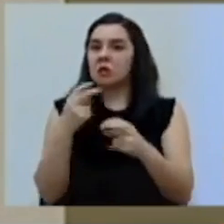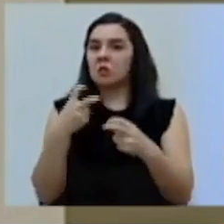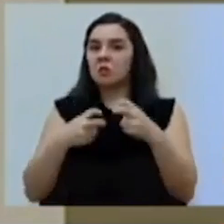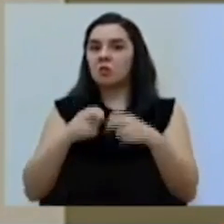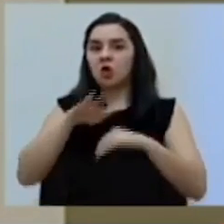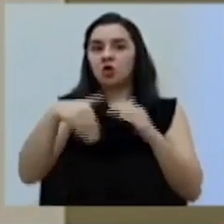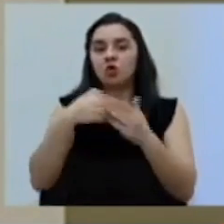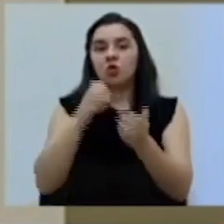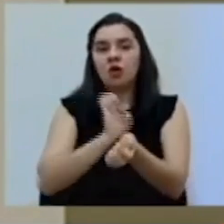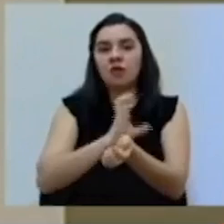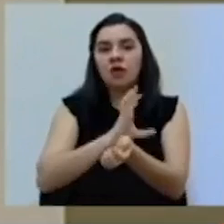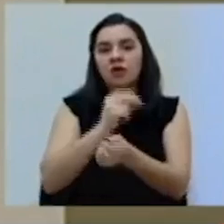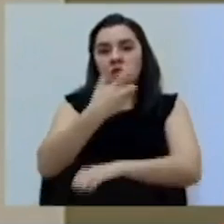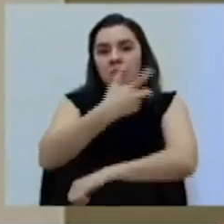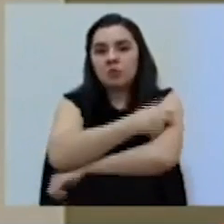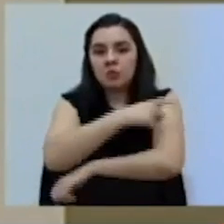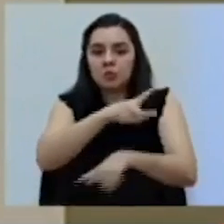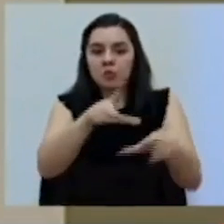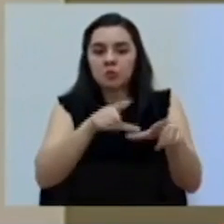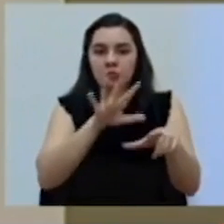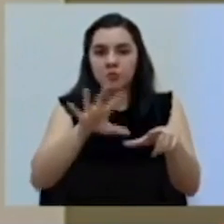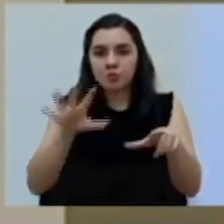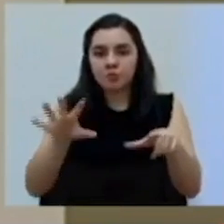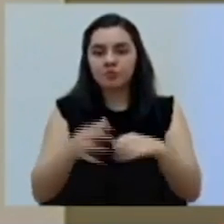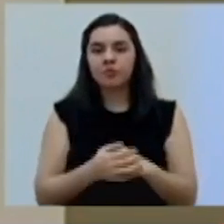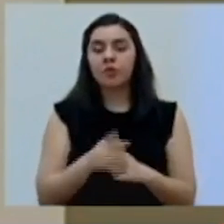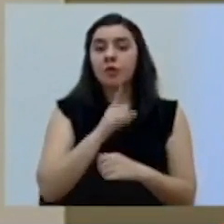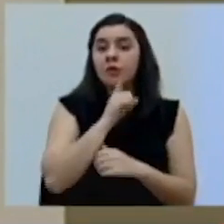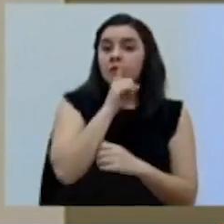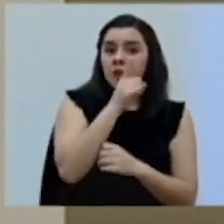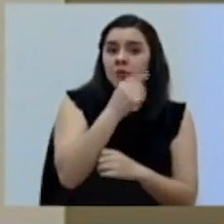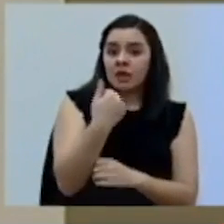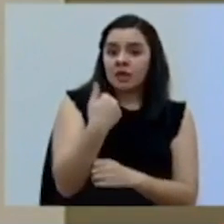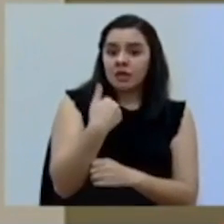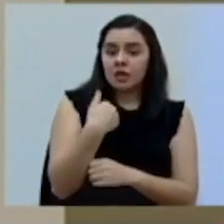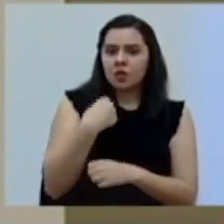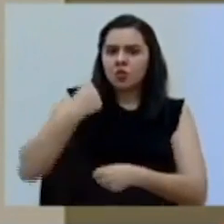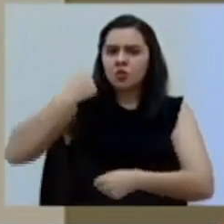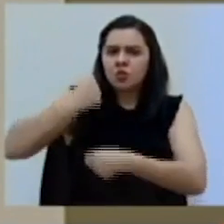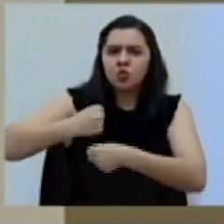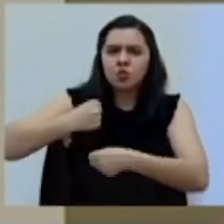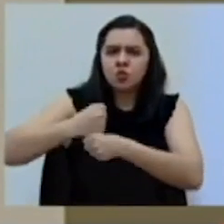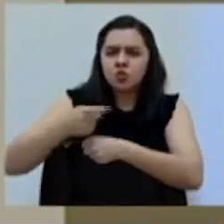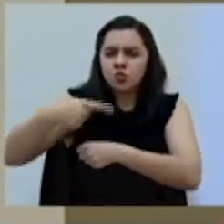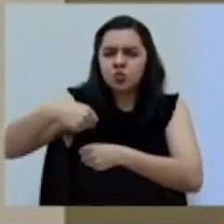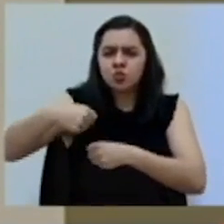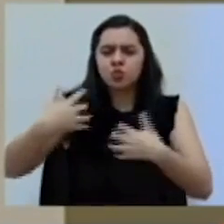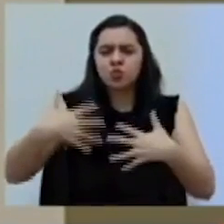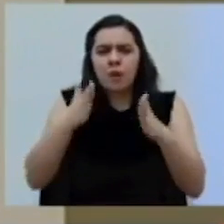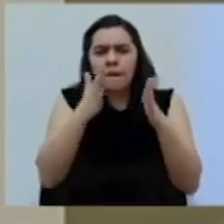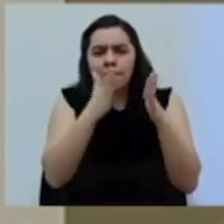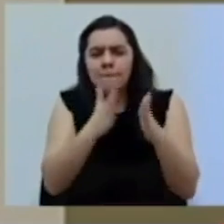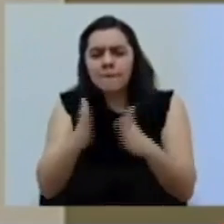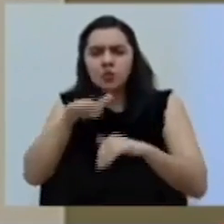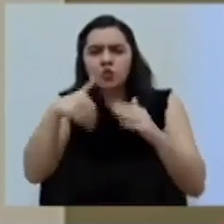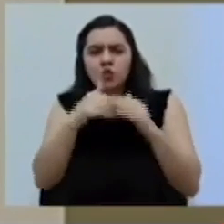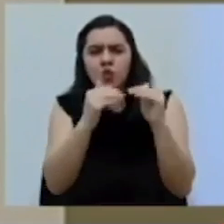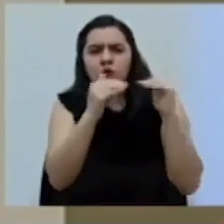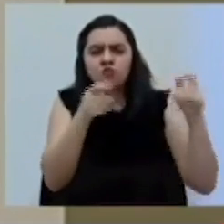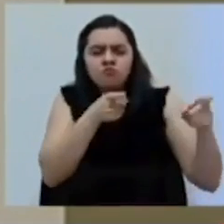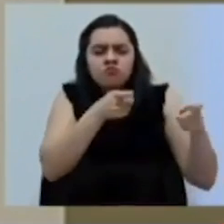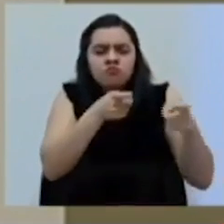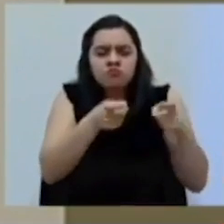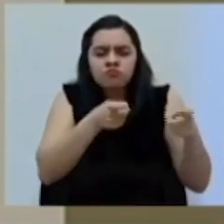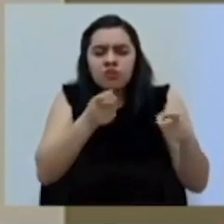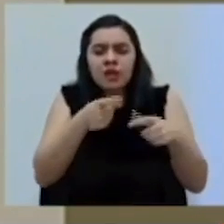los evais y vacunatorios. Realmente el contar con un trabajo tan planificado en todos los niveles de gestión,